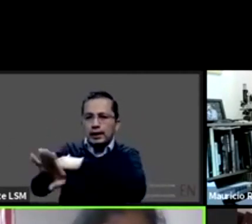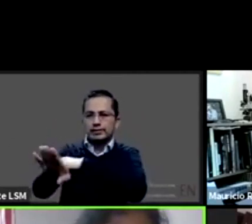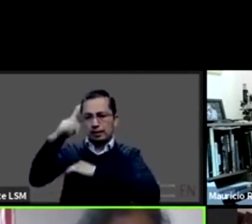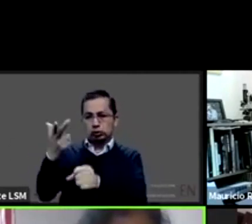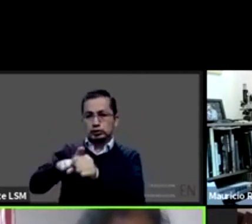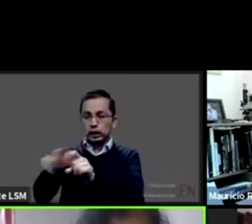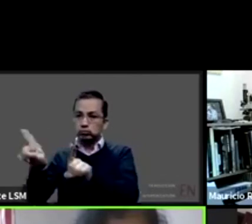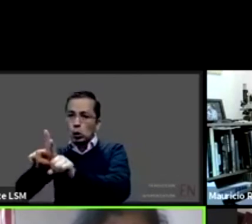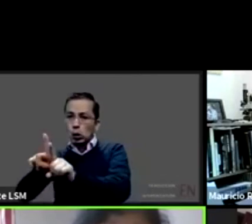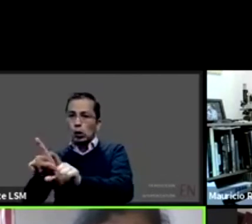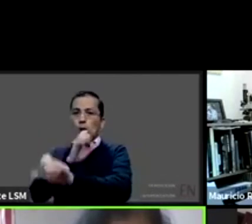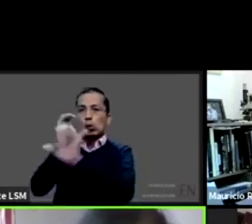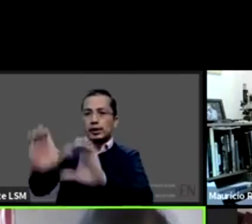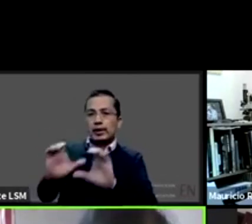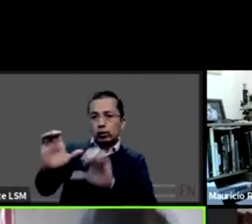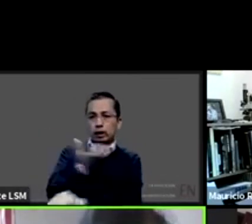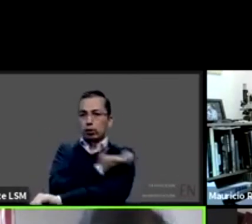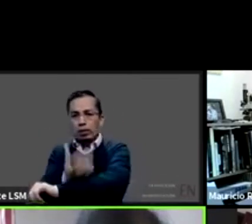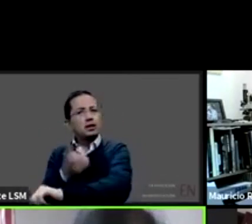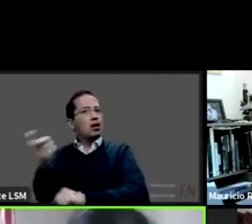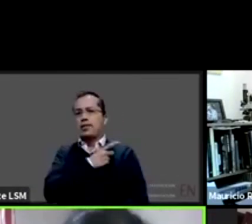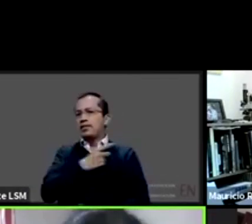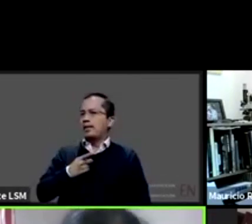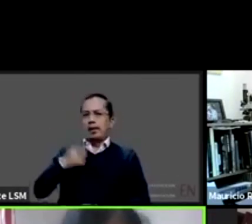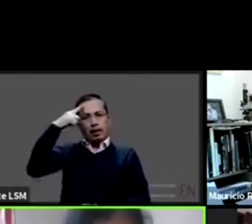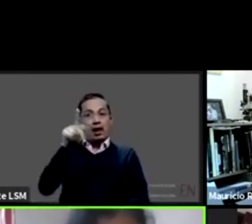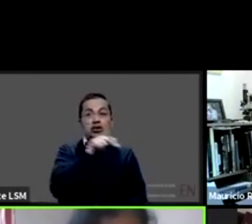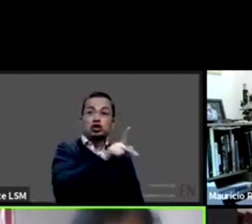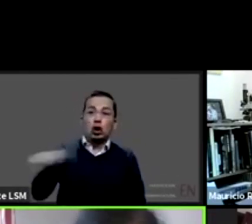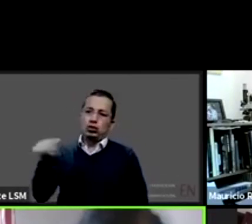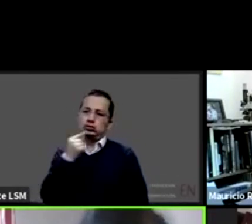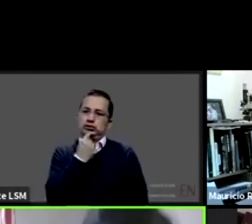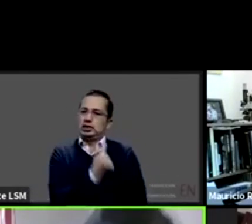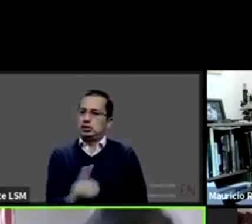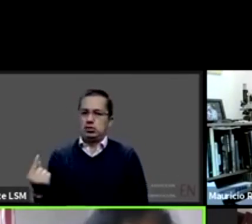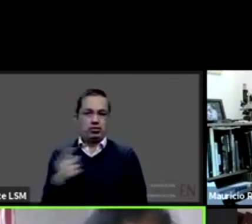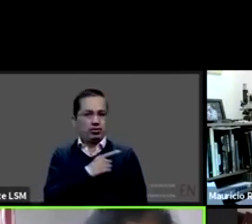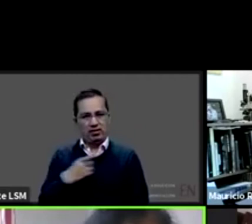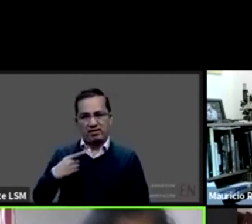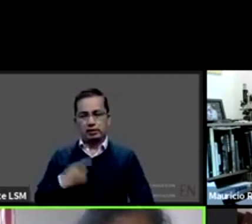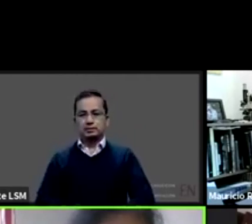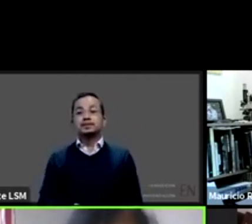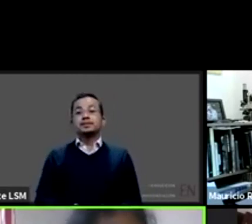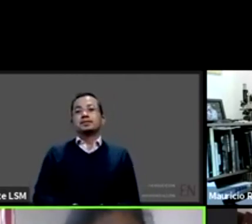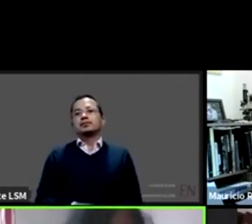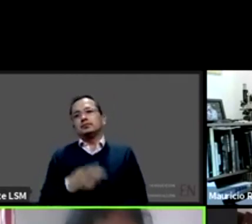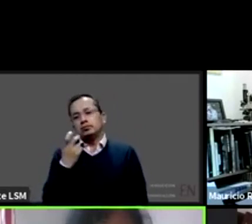encuentre en esa situación y tendrían que aplicarse uno a partir de eso las recomendaciones